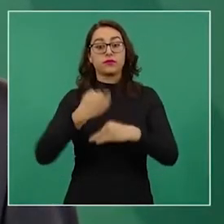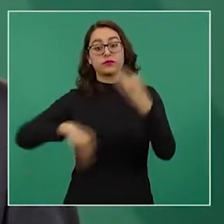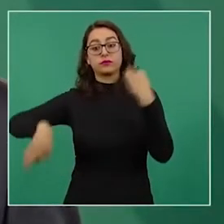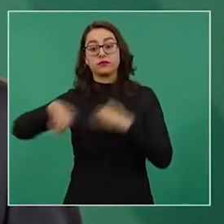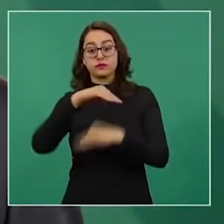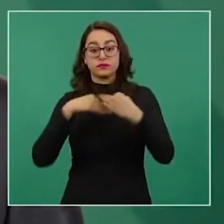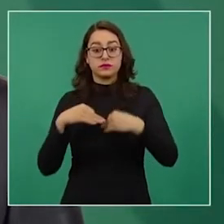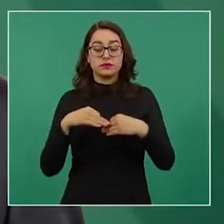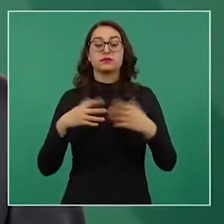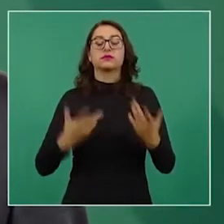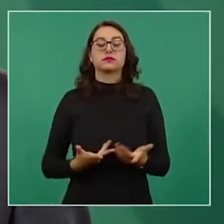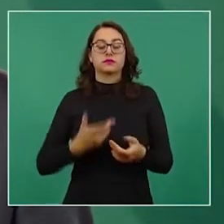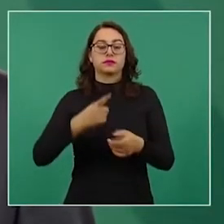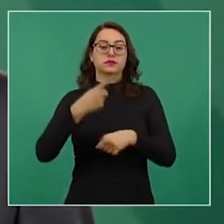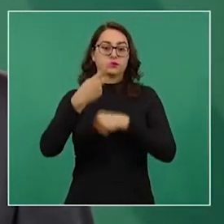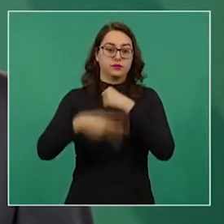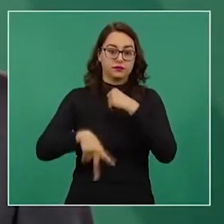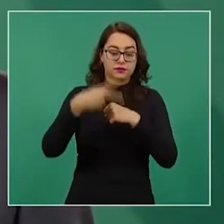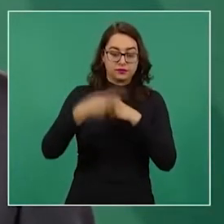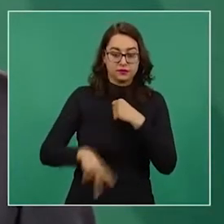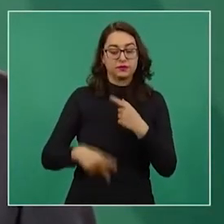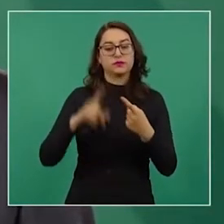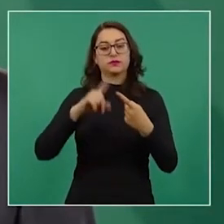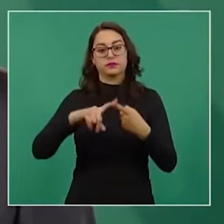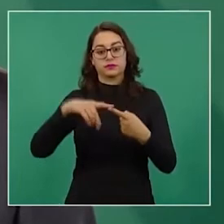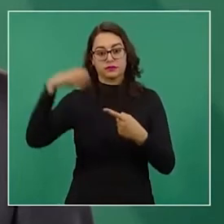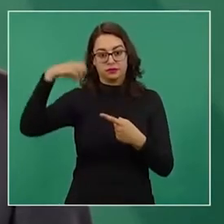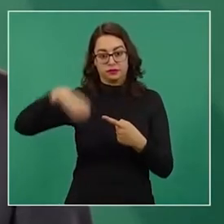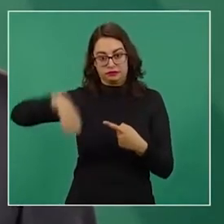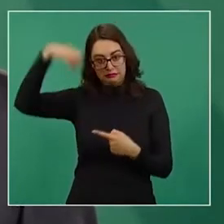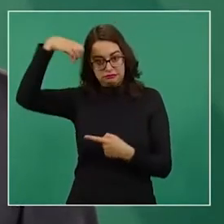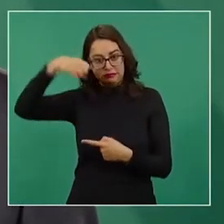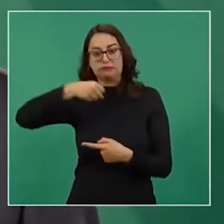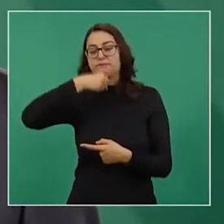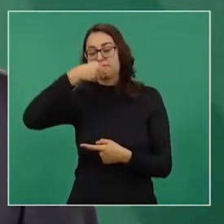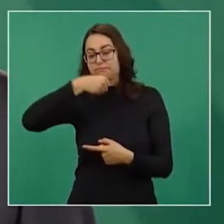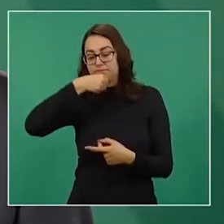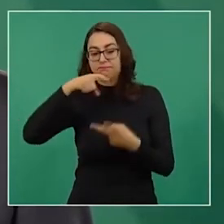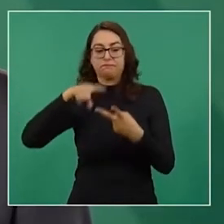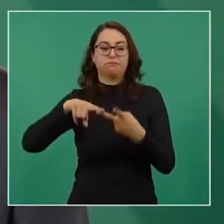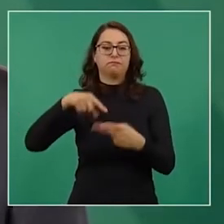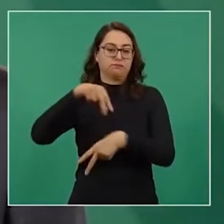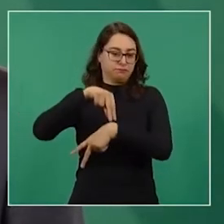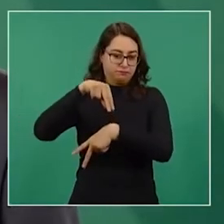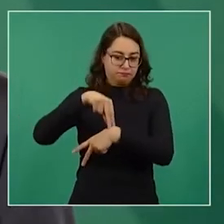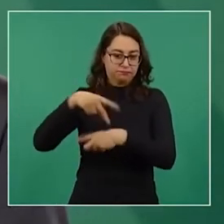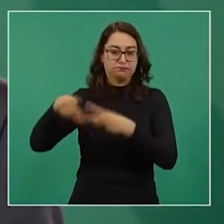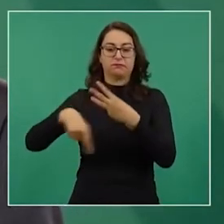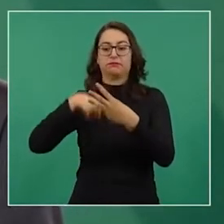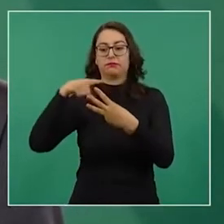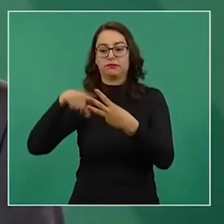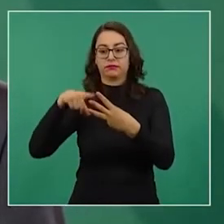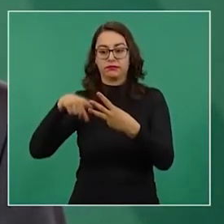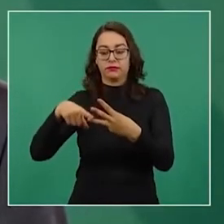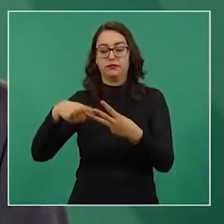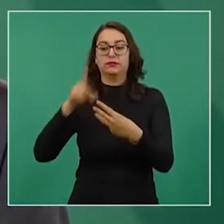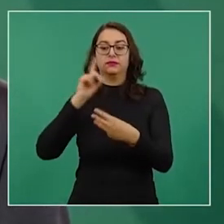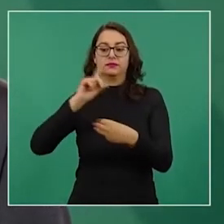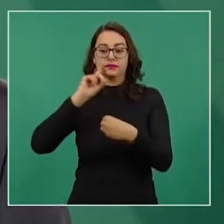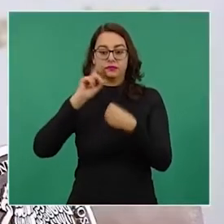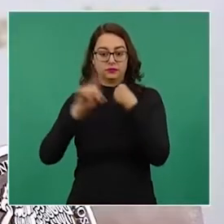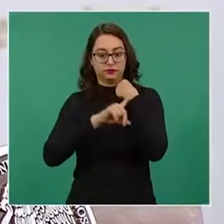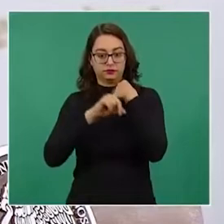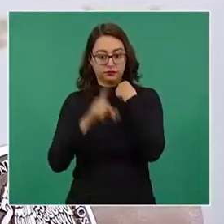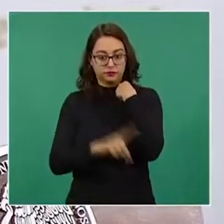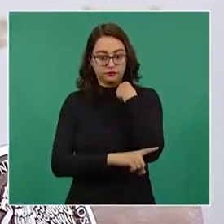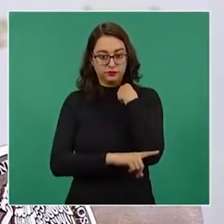condiciones de riesgo. Primero, adultos mayores o personal de salud, adultos mayores. También incorporamos a las mujeres embarazadas